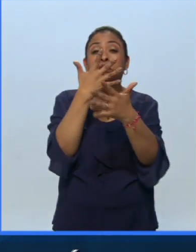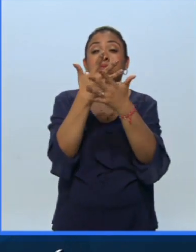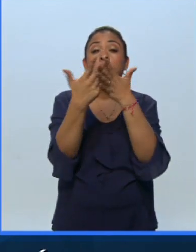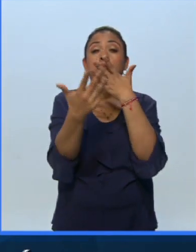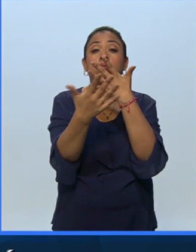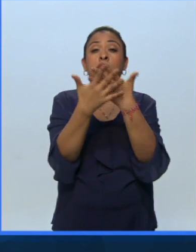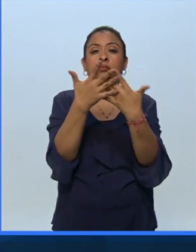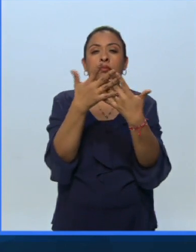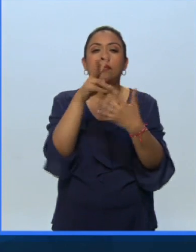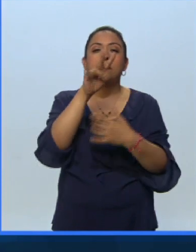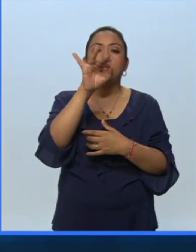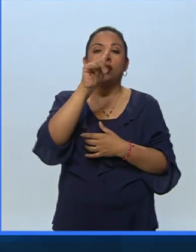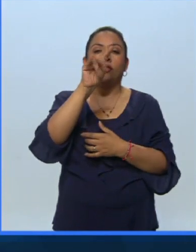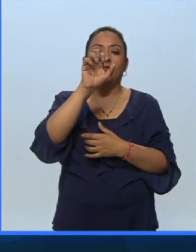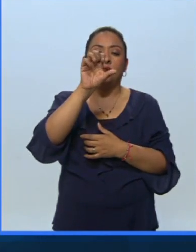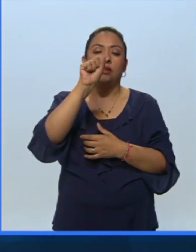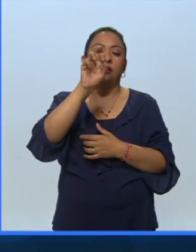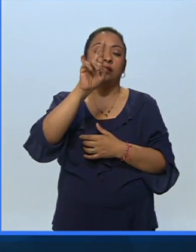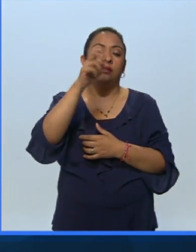Víctor Sarch